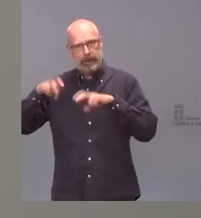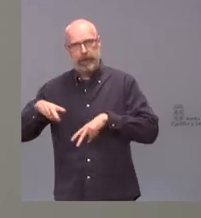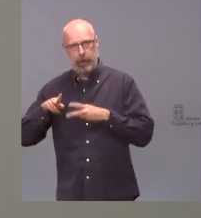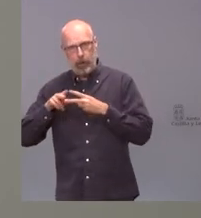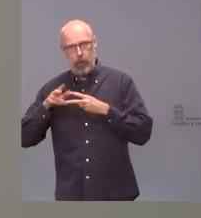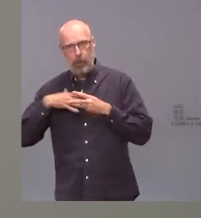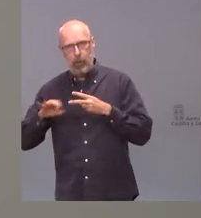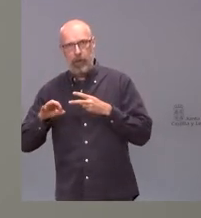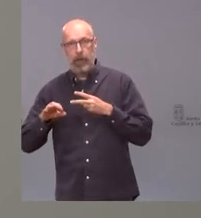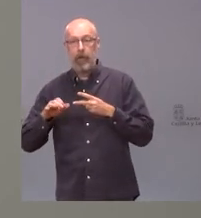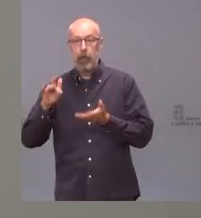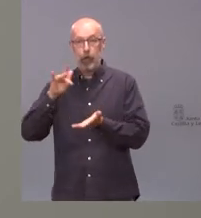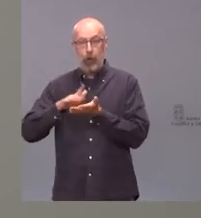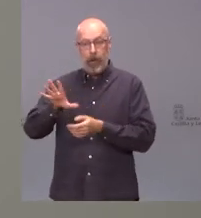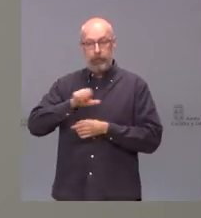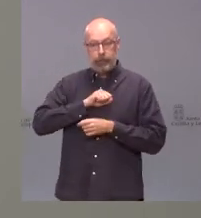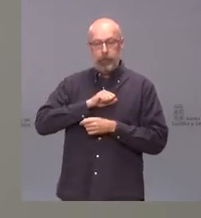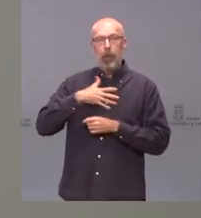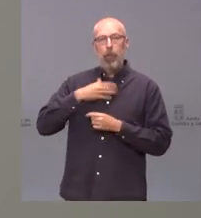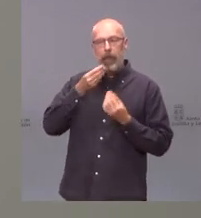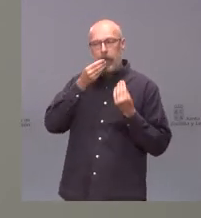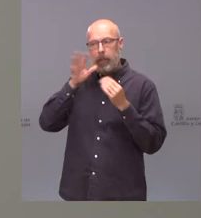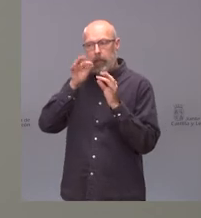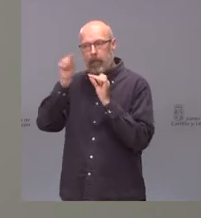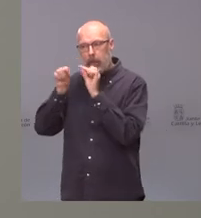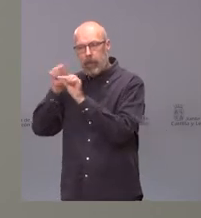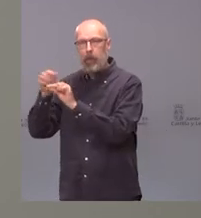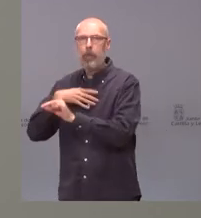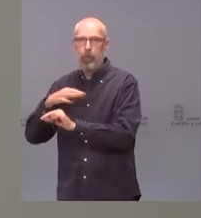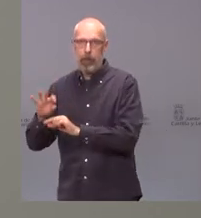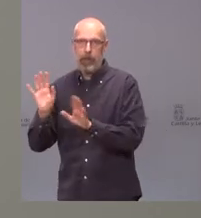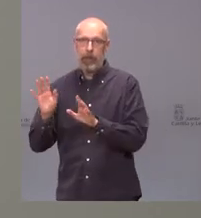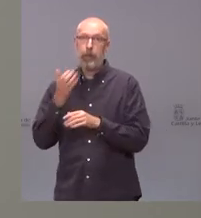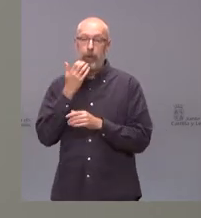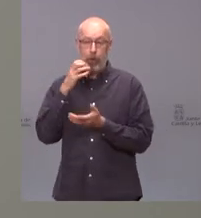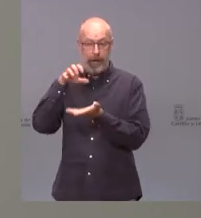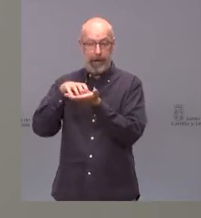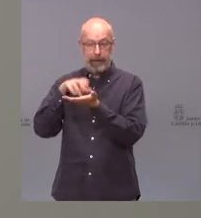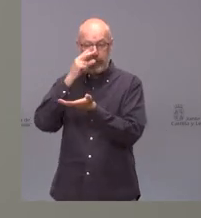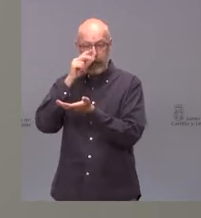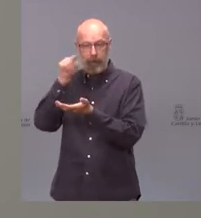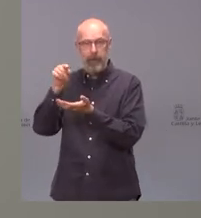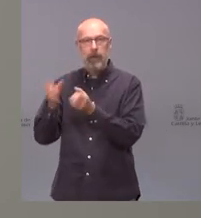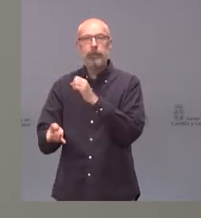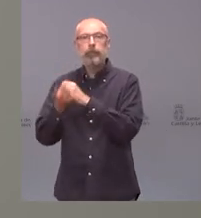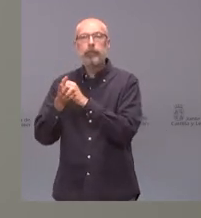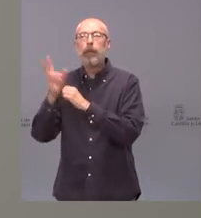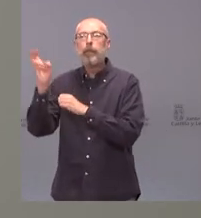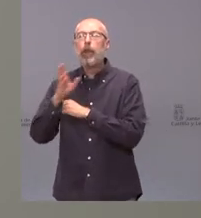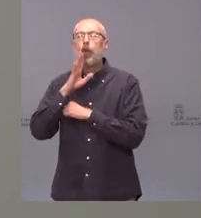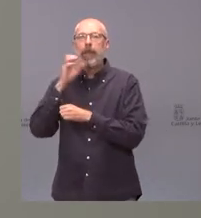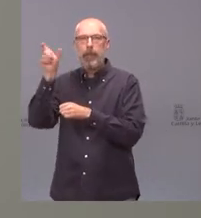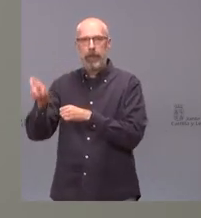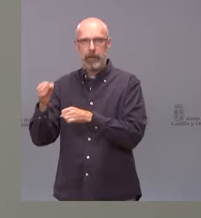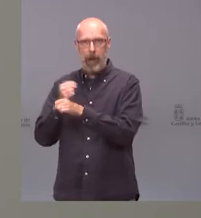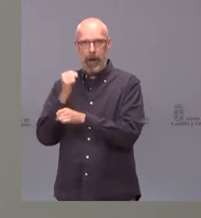contagiar en el caso de la residencia de Peñafiel tenemos conocimiento que el brote es por un trabajador y se